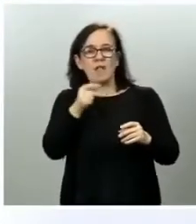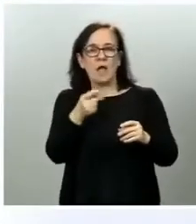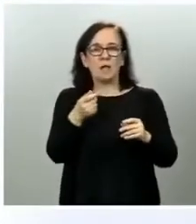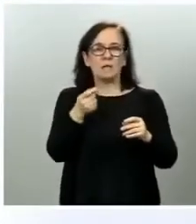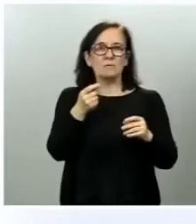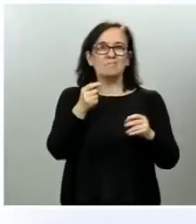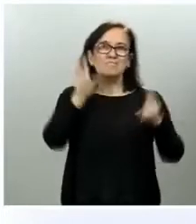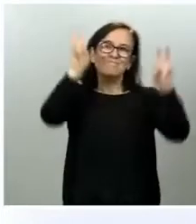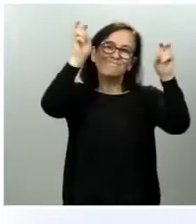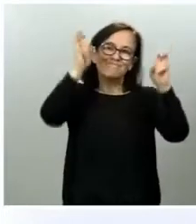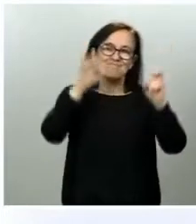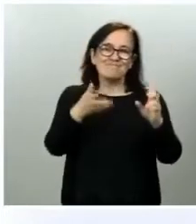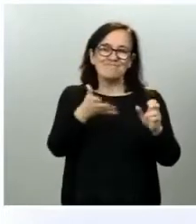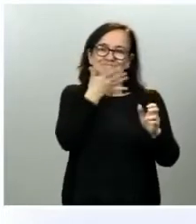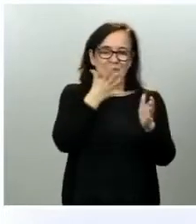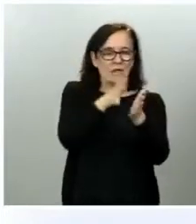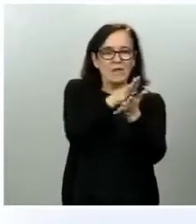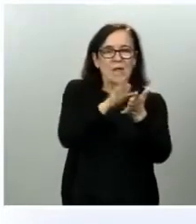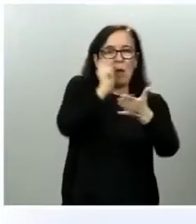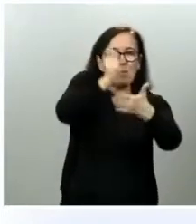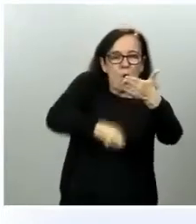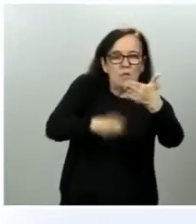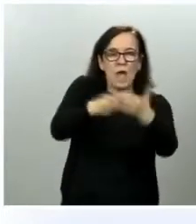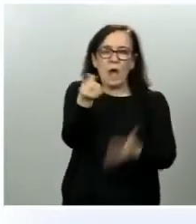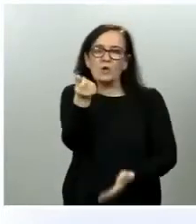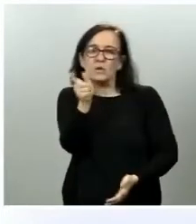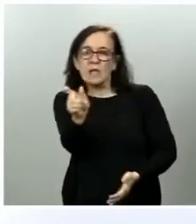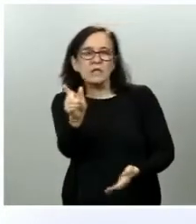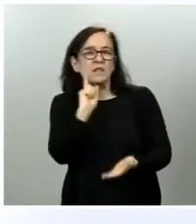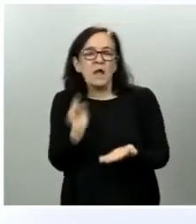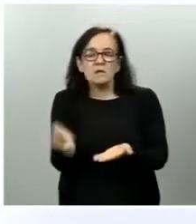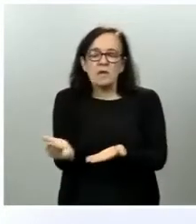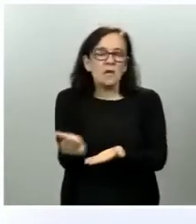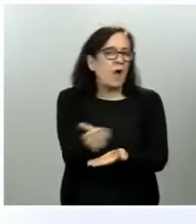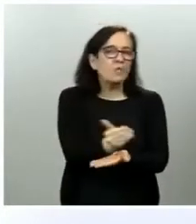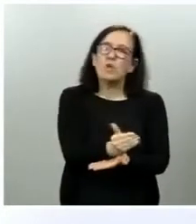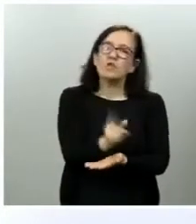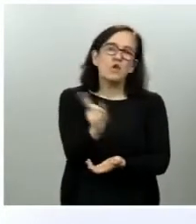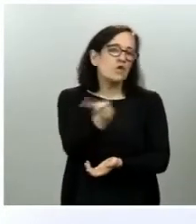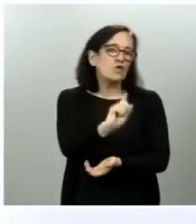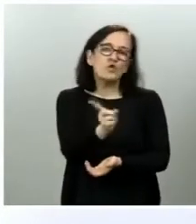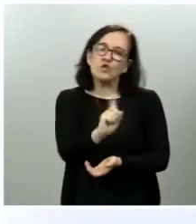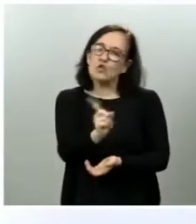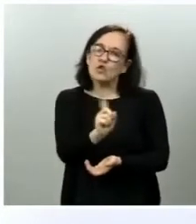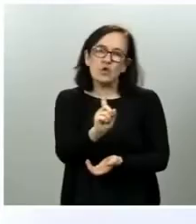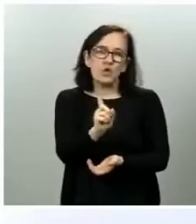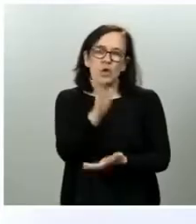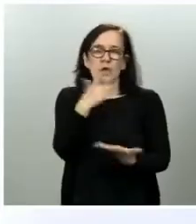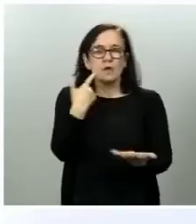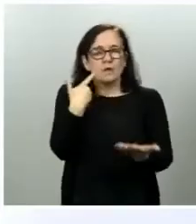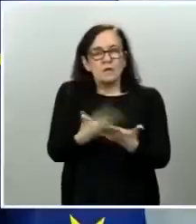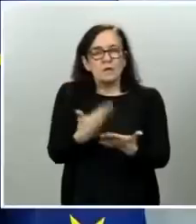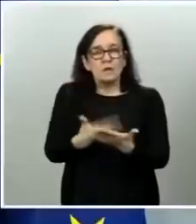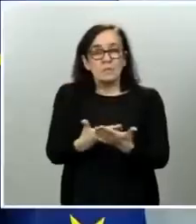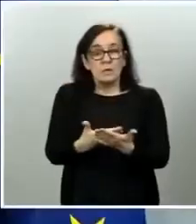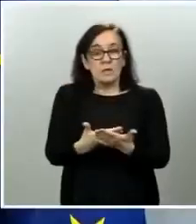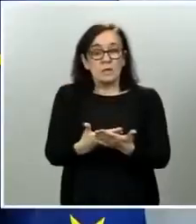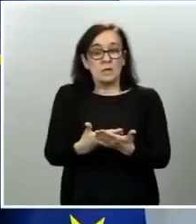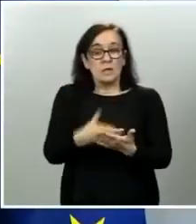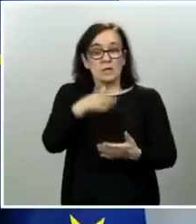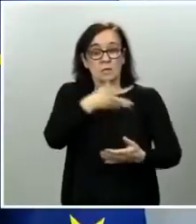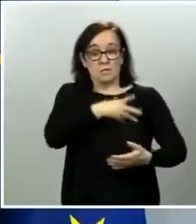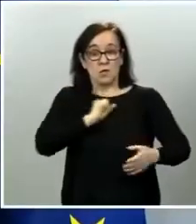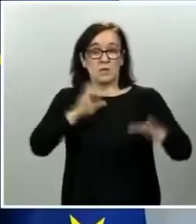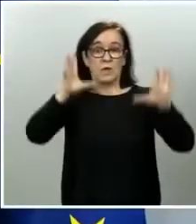en el sentido de recaudatorio. No es recaudatorio. Es una muestra evidentemente de que las fuerzas y cuerpos de